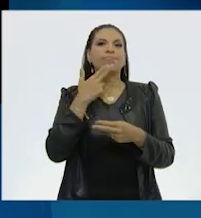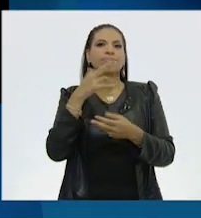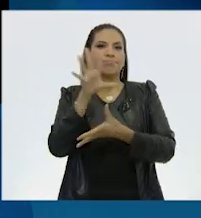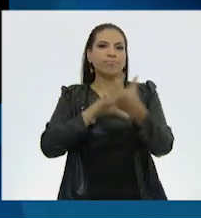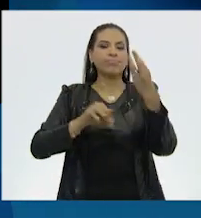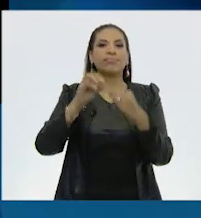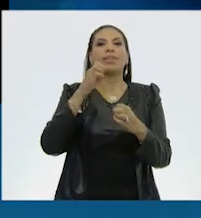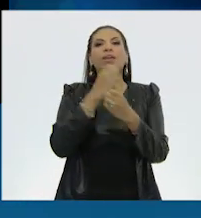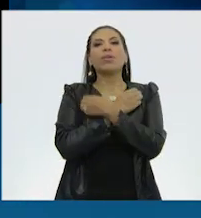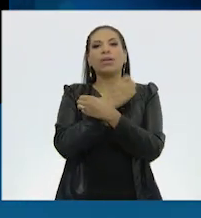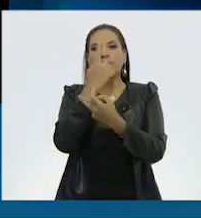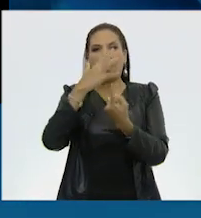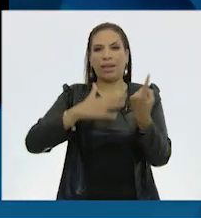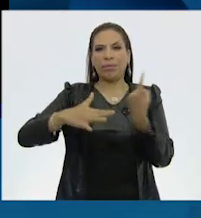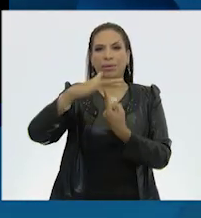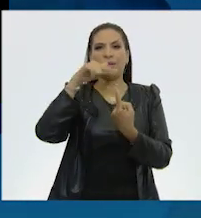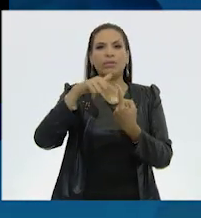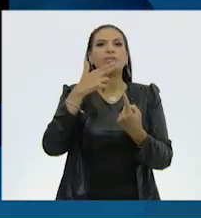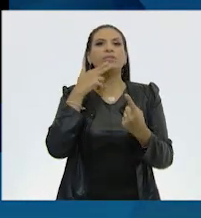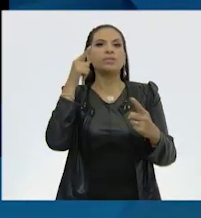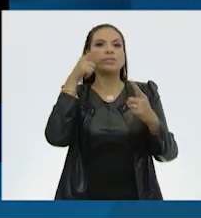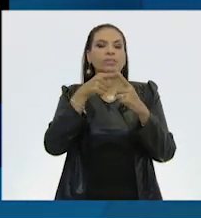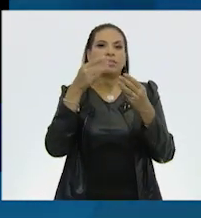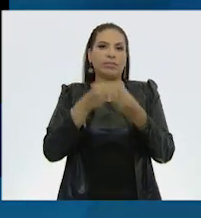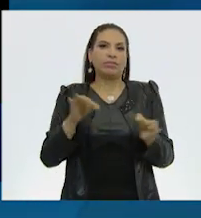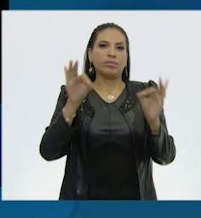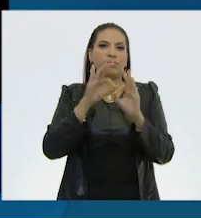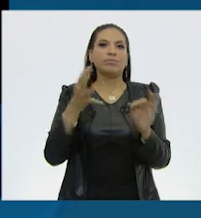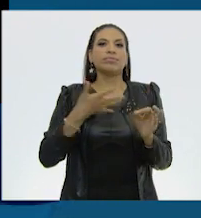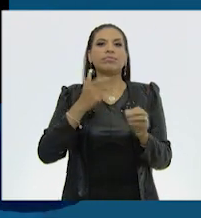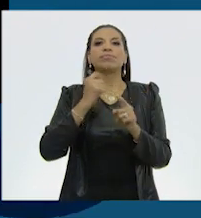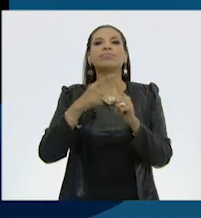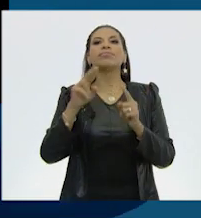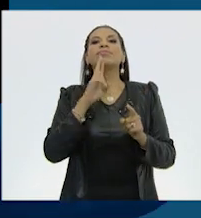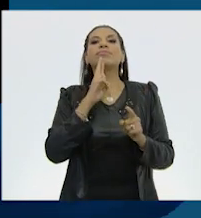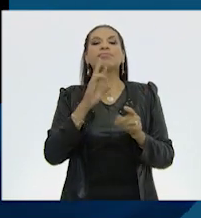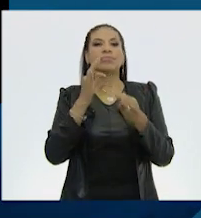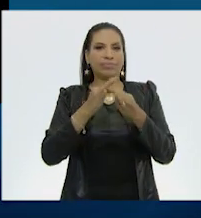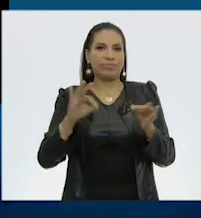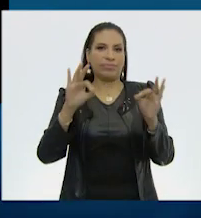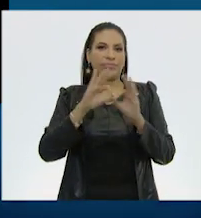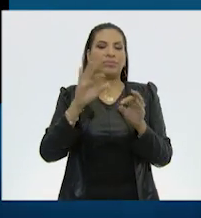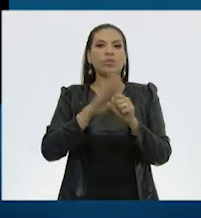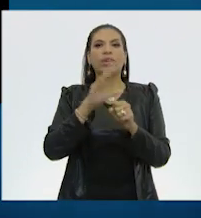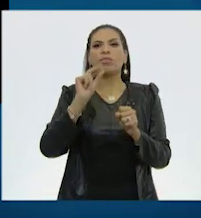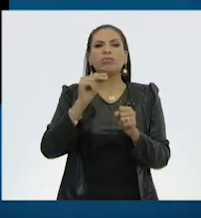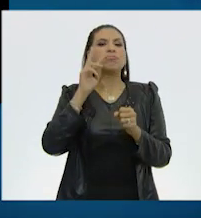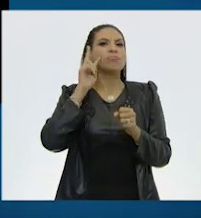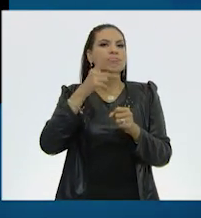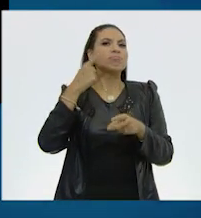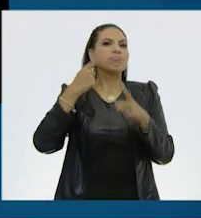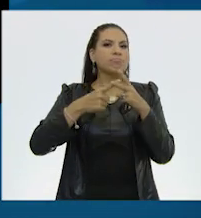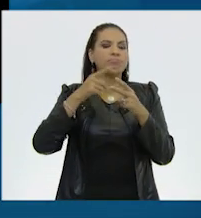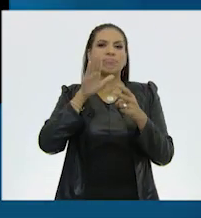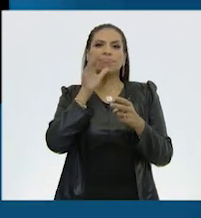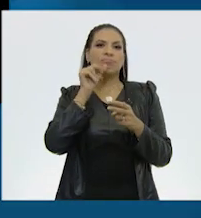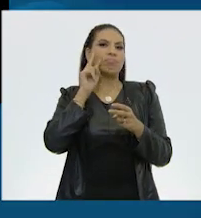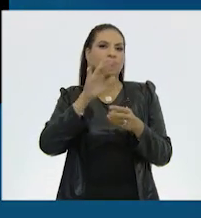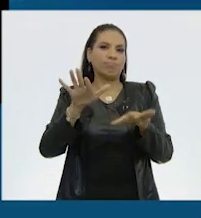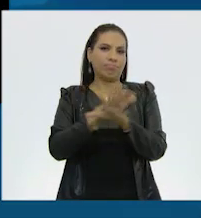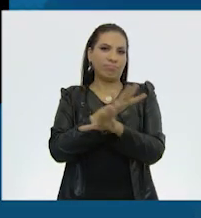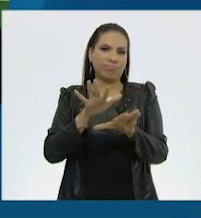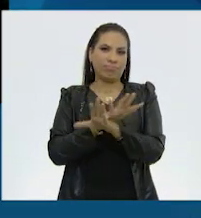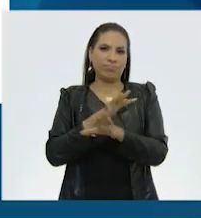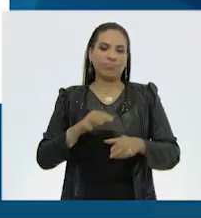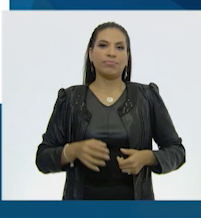y educación ambiental, tienen objetivos orientados a obtener resultados medibles, porque lo que no se mide, no se puede mejorar.